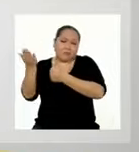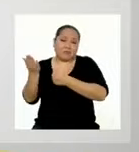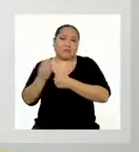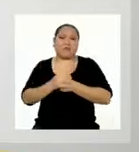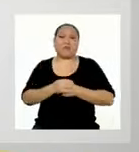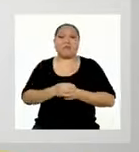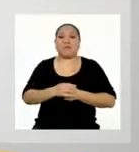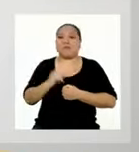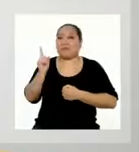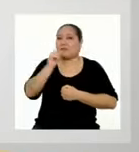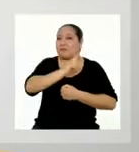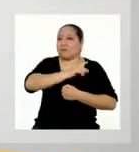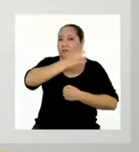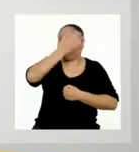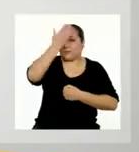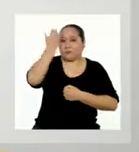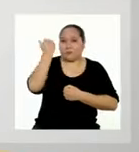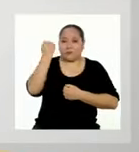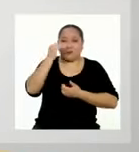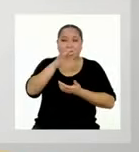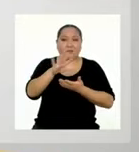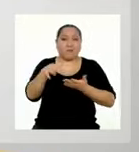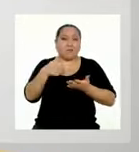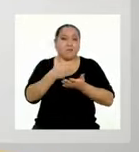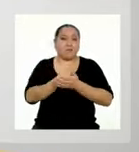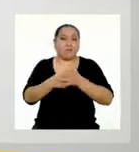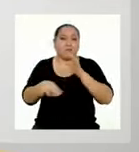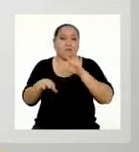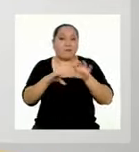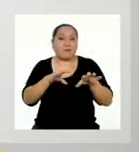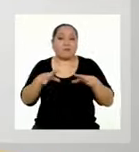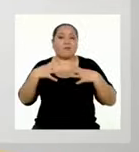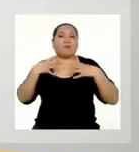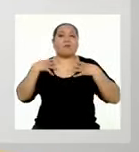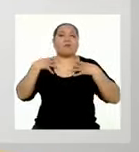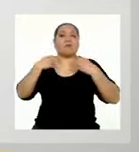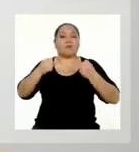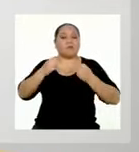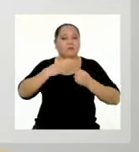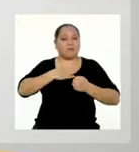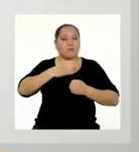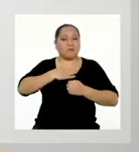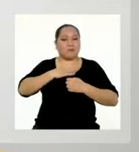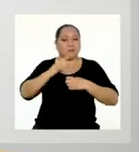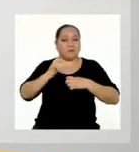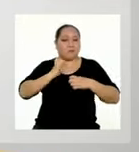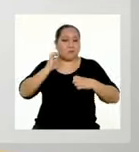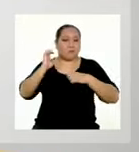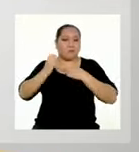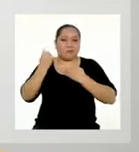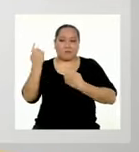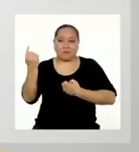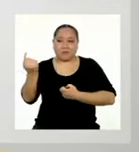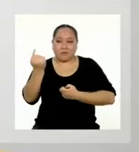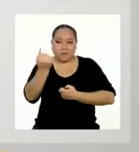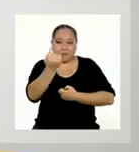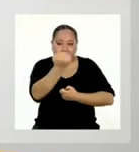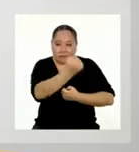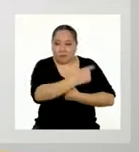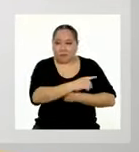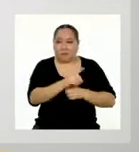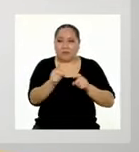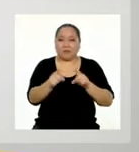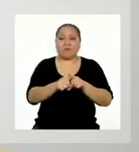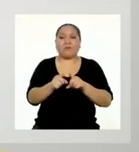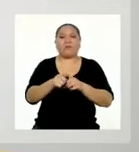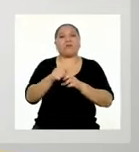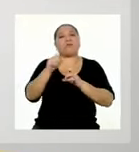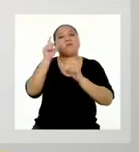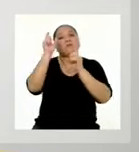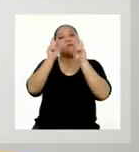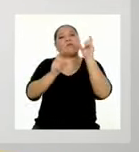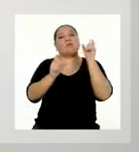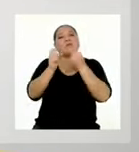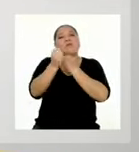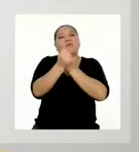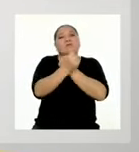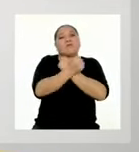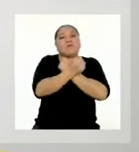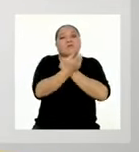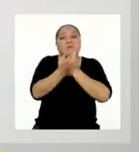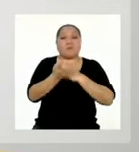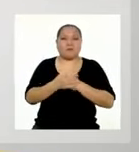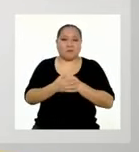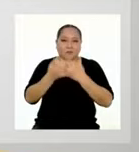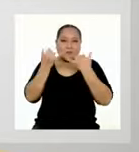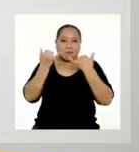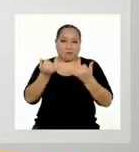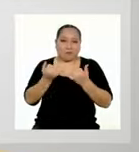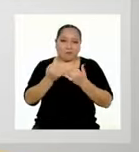Nunca olvidemos que todo lo que hacemos es por la salud emocional de cada uno de nosotros y de las personas que más queremos.